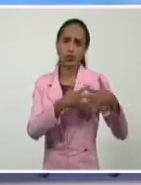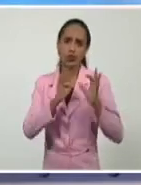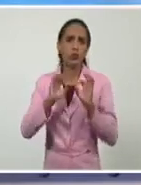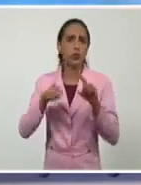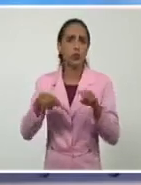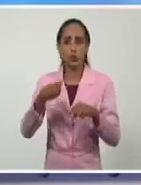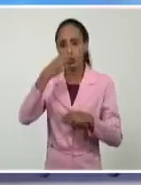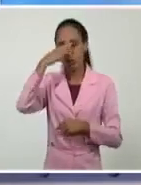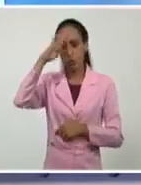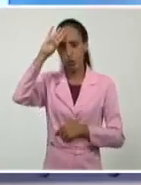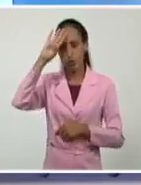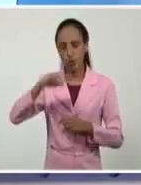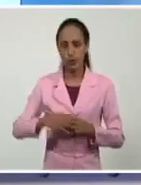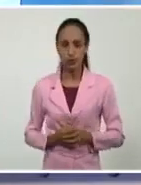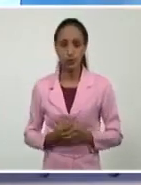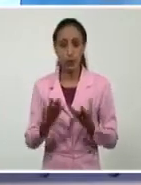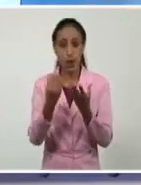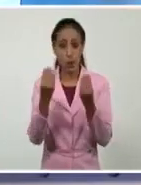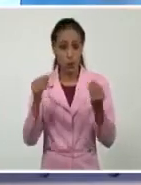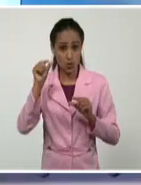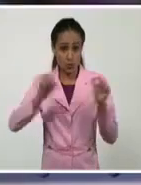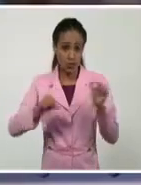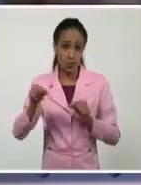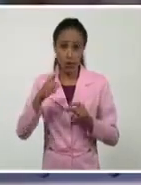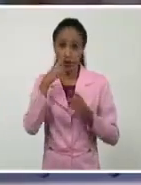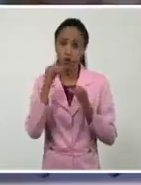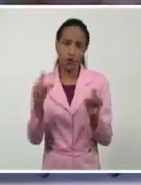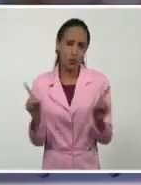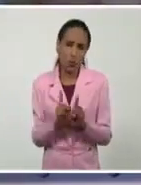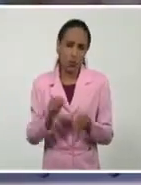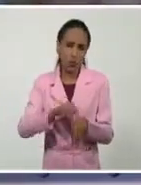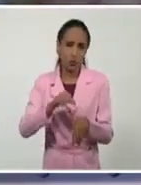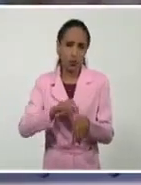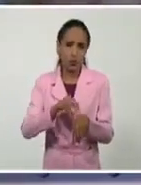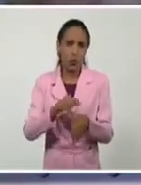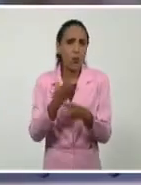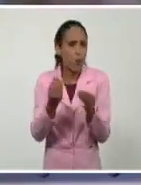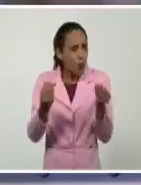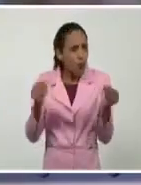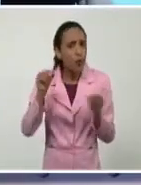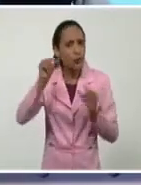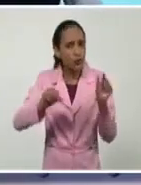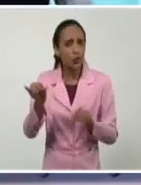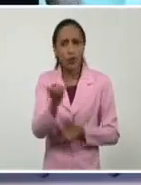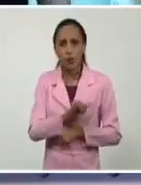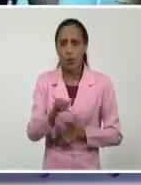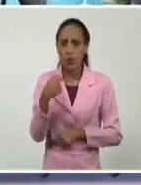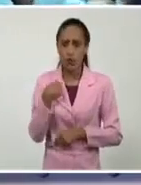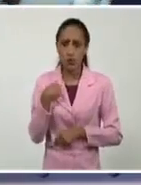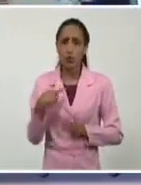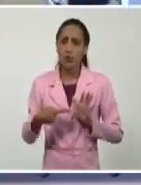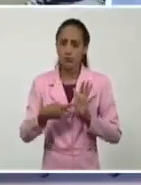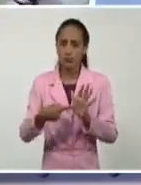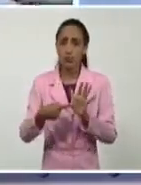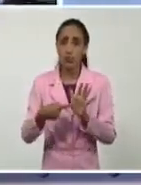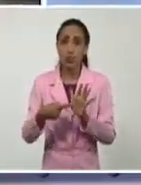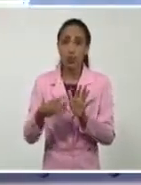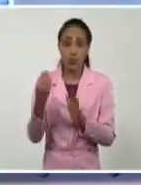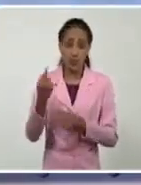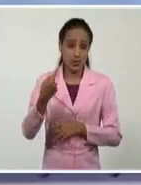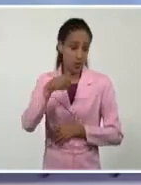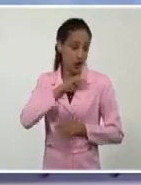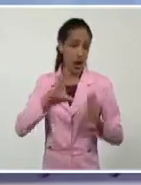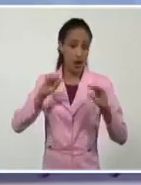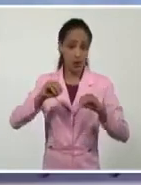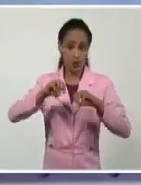muchas más y no alcanzarían noticieros como este para contarlas todas. Yo solo voy a mencionar lo que me dijo anoche vía internet,